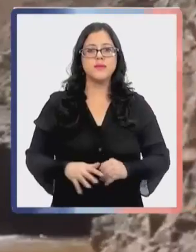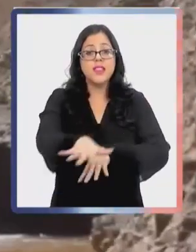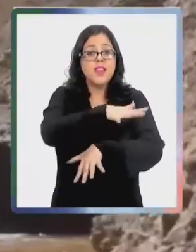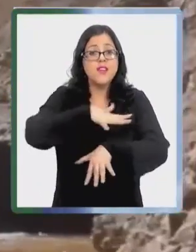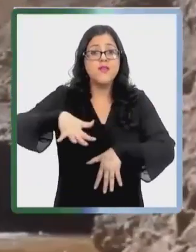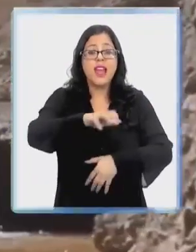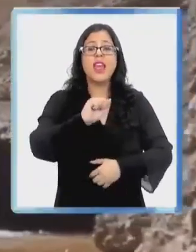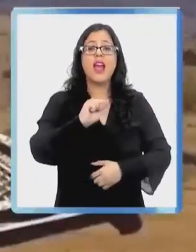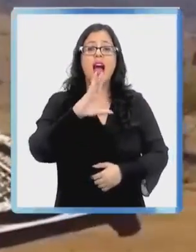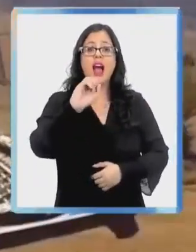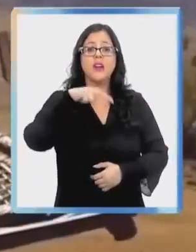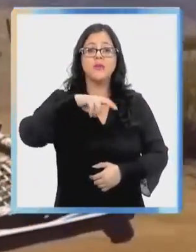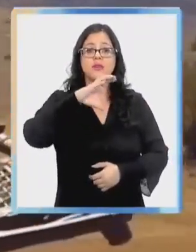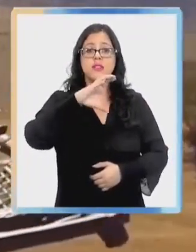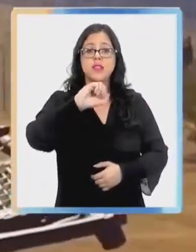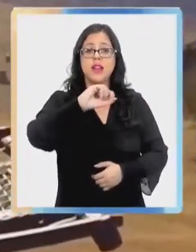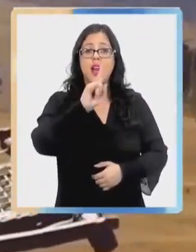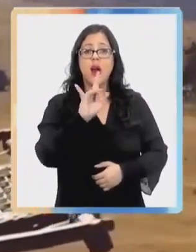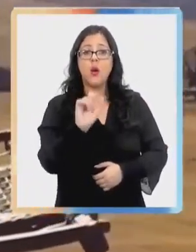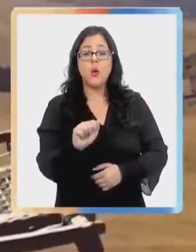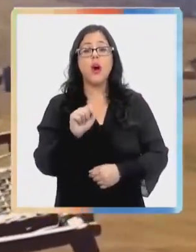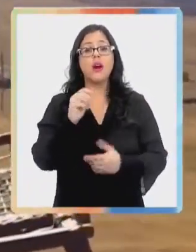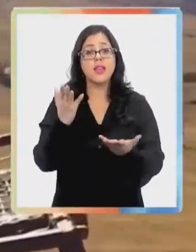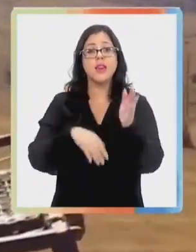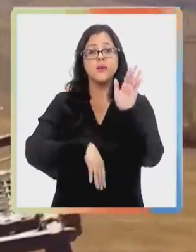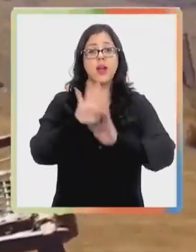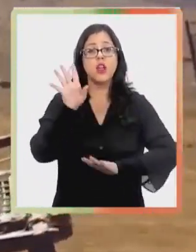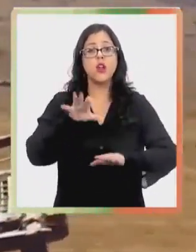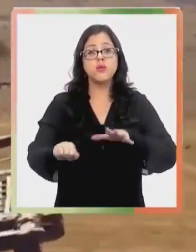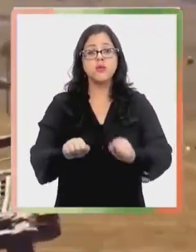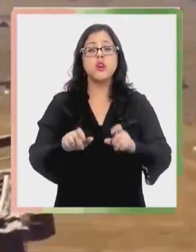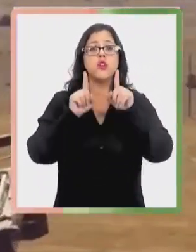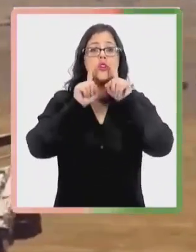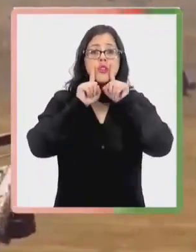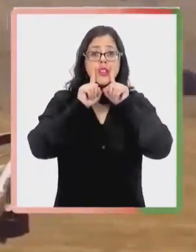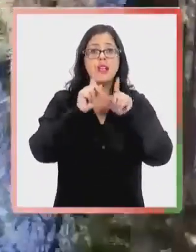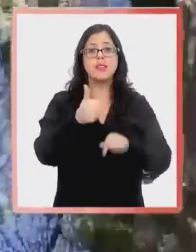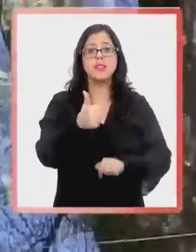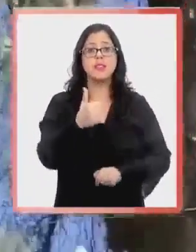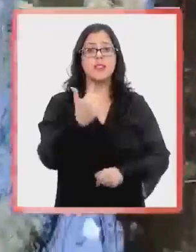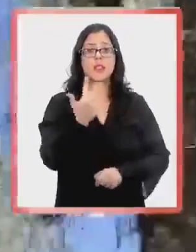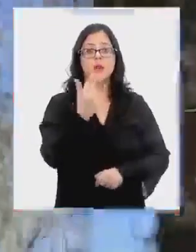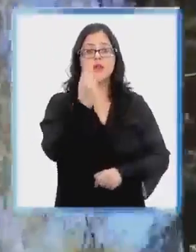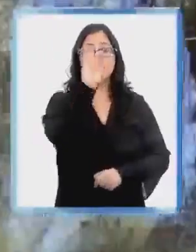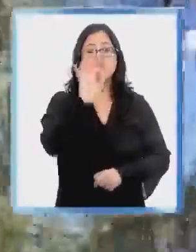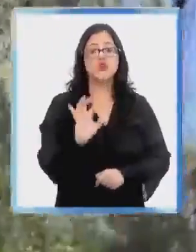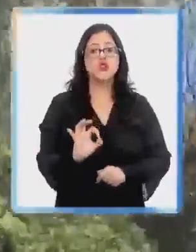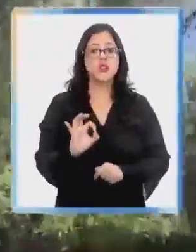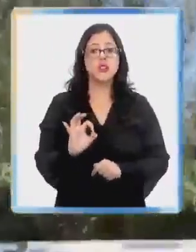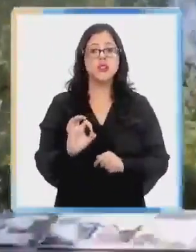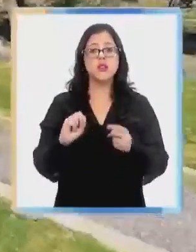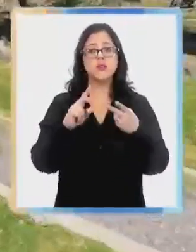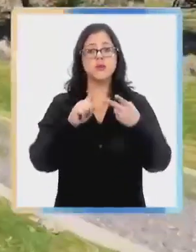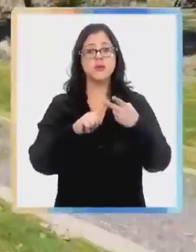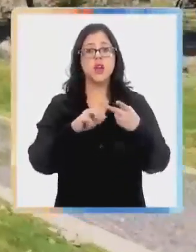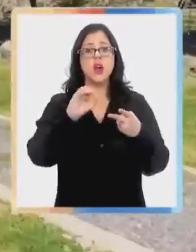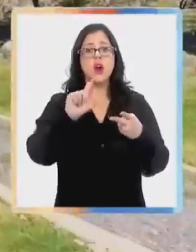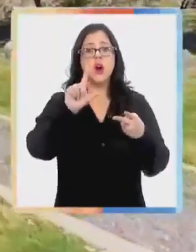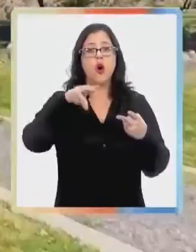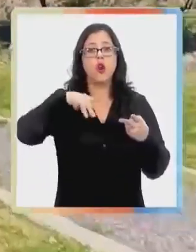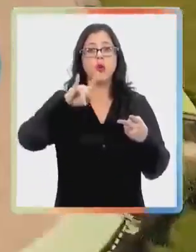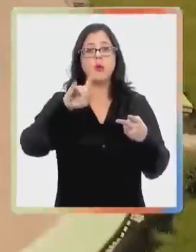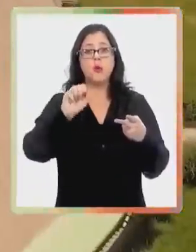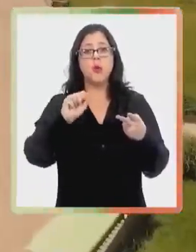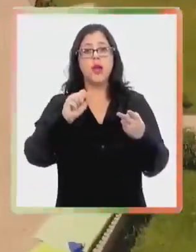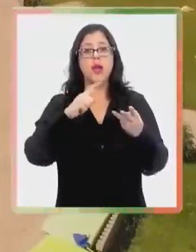El Valle de Aconcagua se posicionó como el que tuvo una mayor ocupación hotelera con un 69%, seguido por